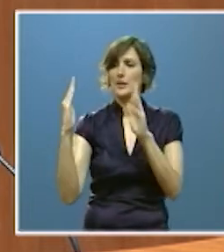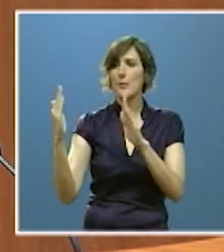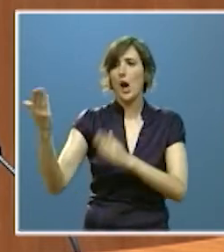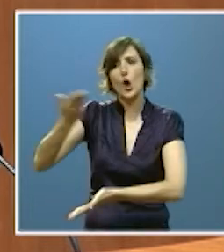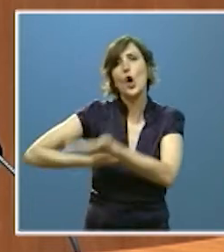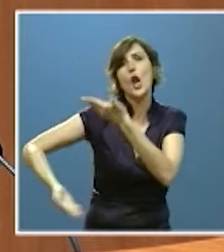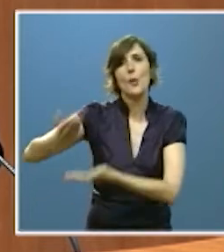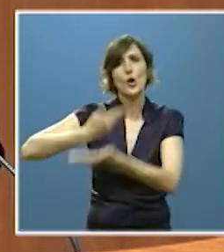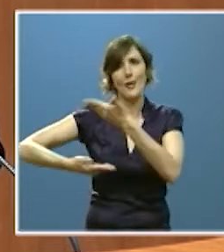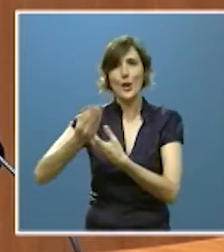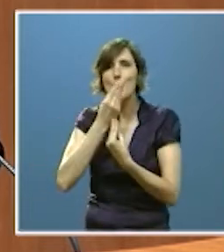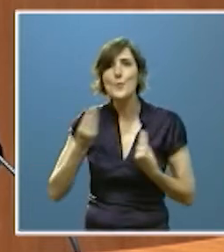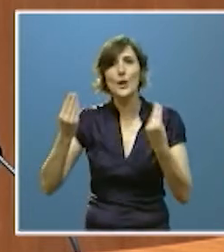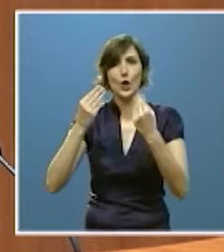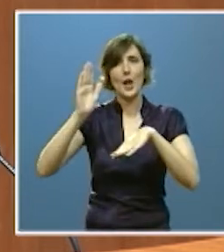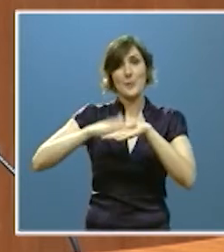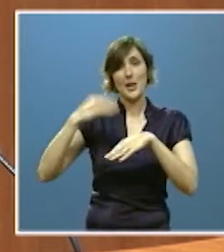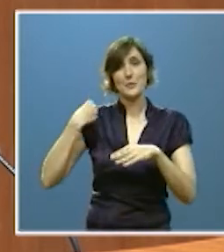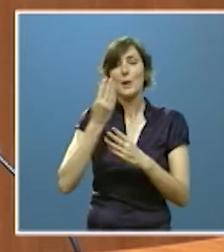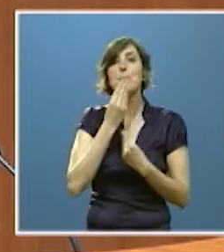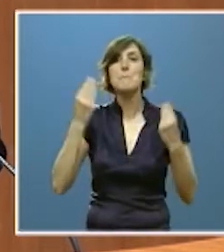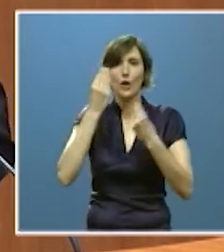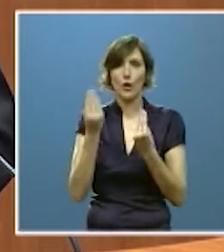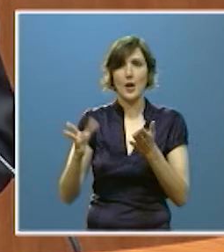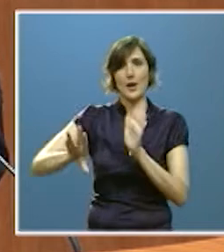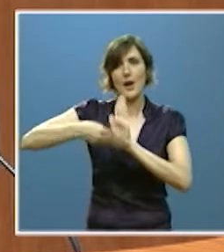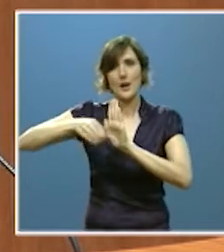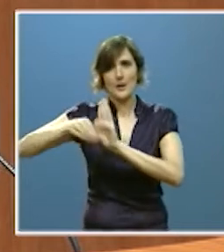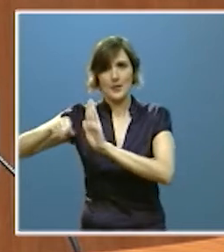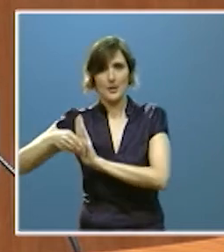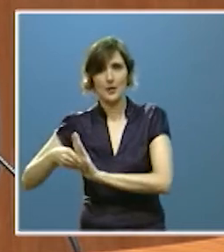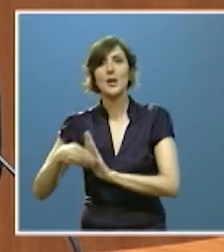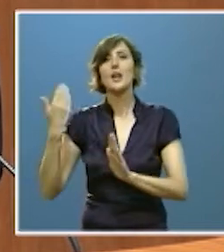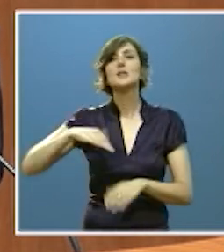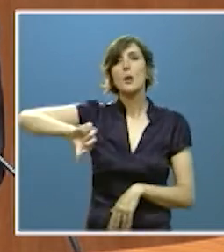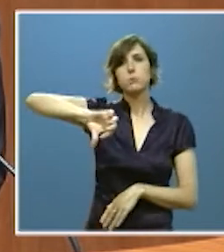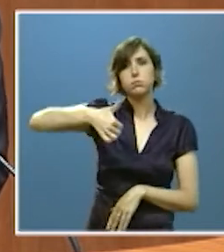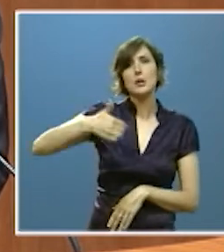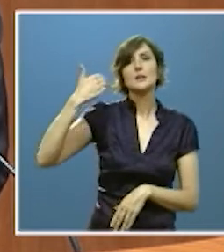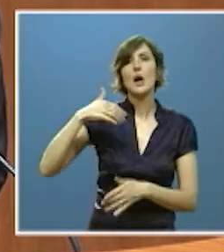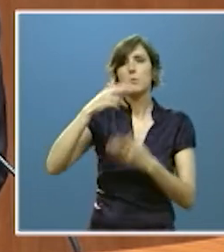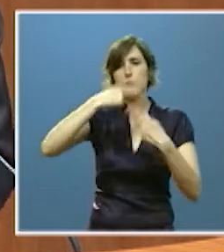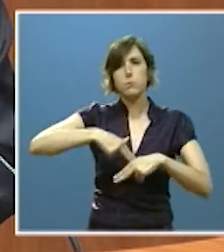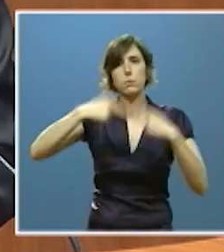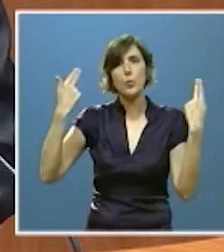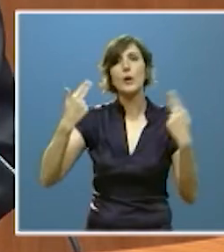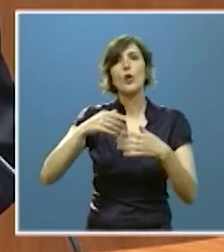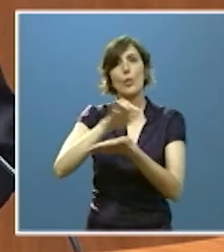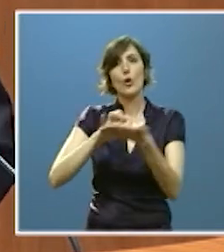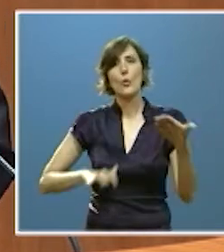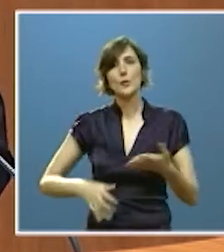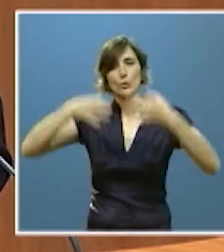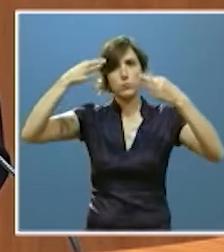constructiva para promover dichas mejoras entre ellas ya se ha aprobado y publicado un documento formal para